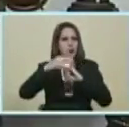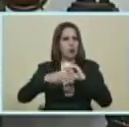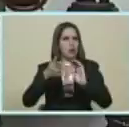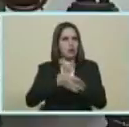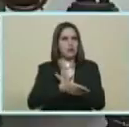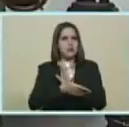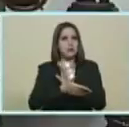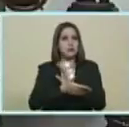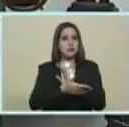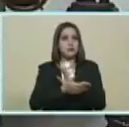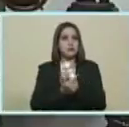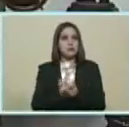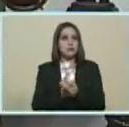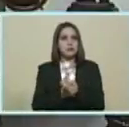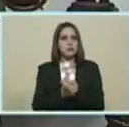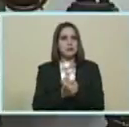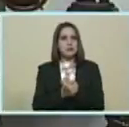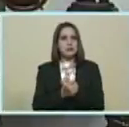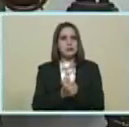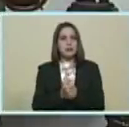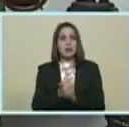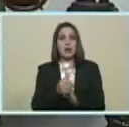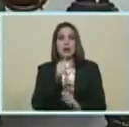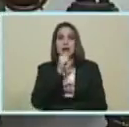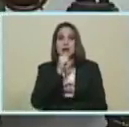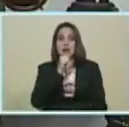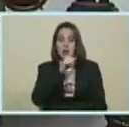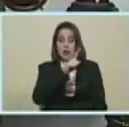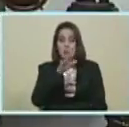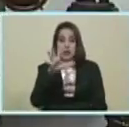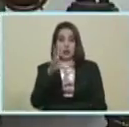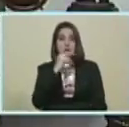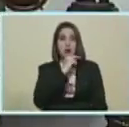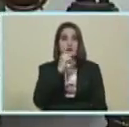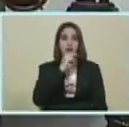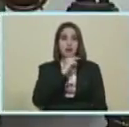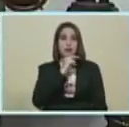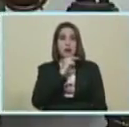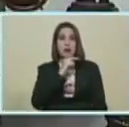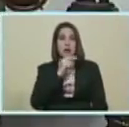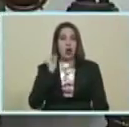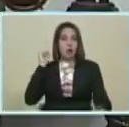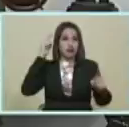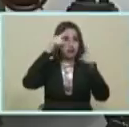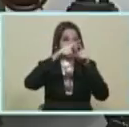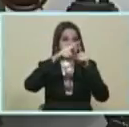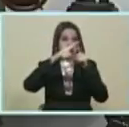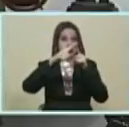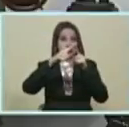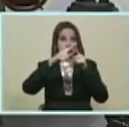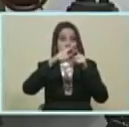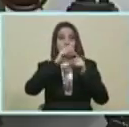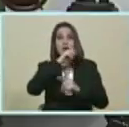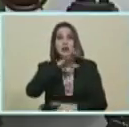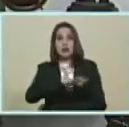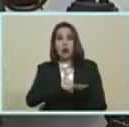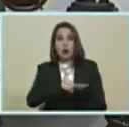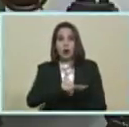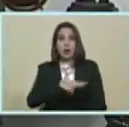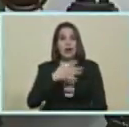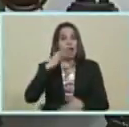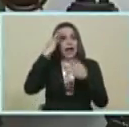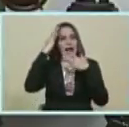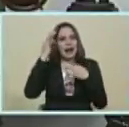Quien El 15 de octubre Tiene un reto Importante Con la historia Y